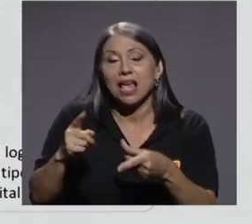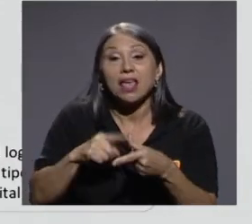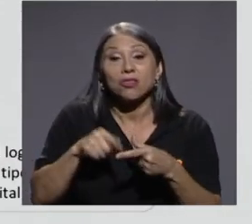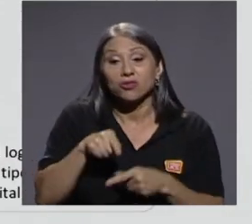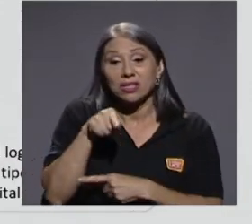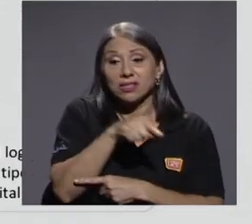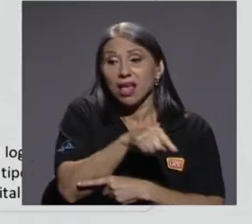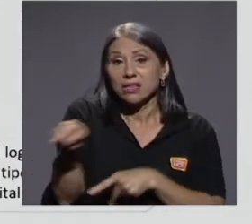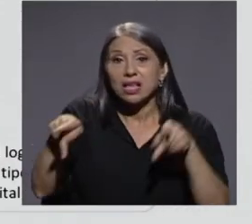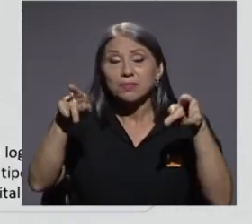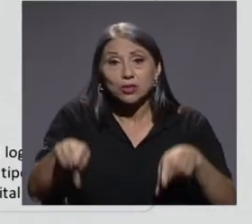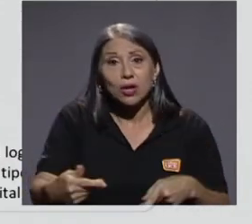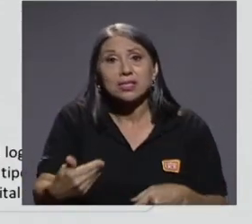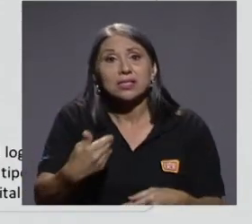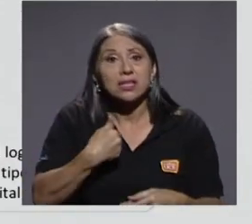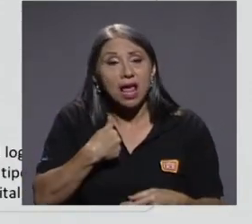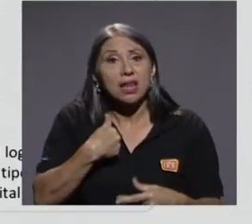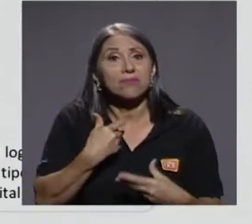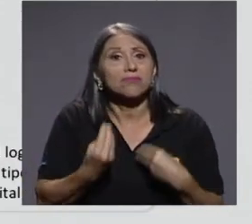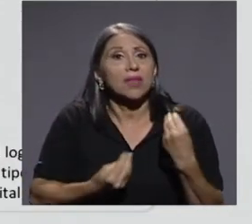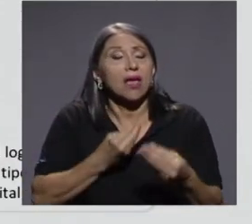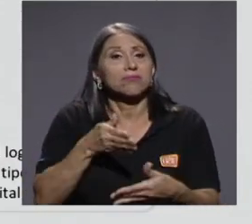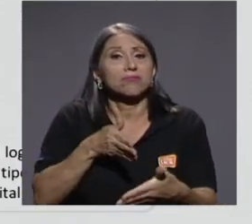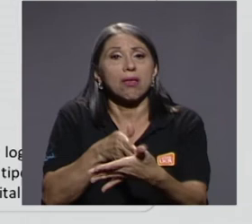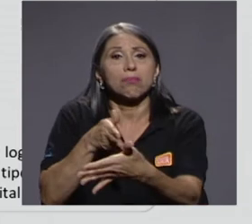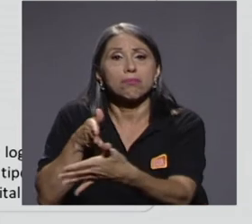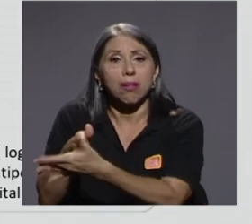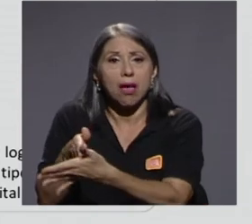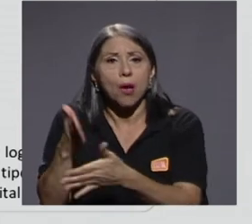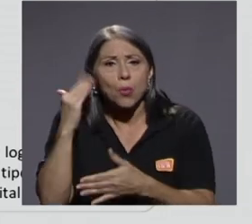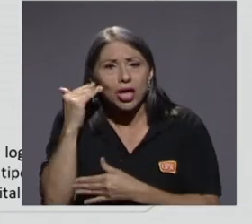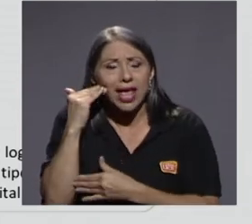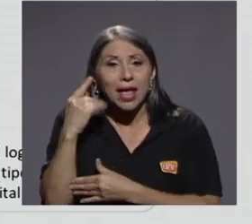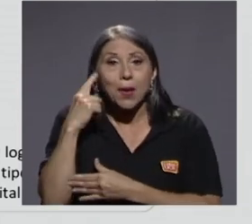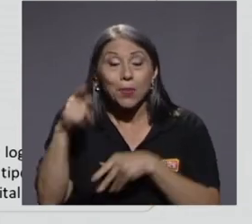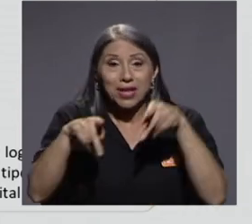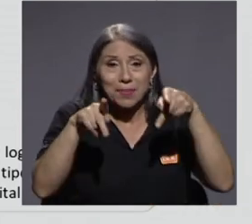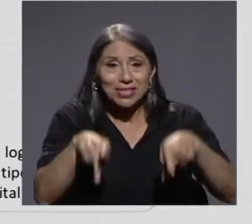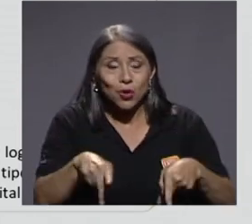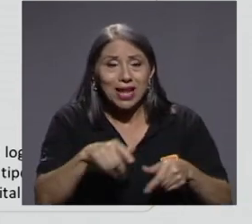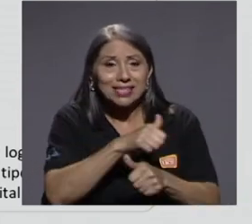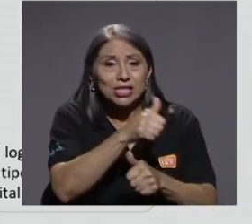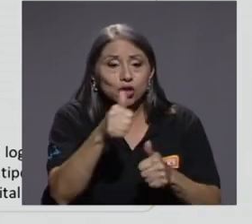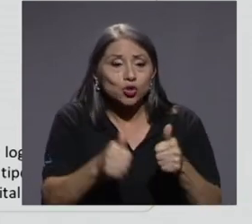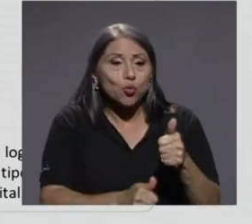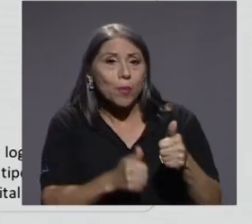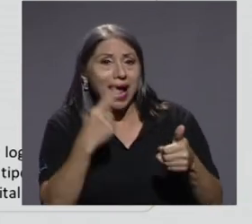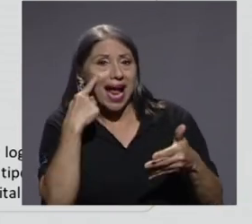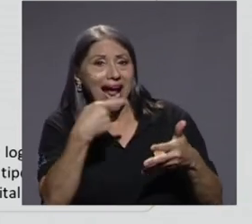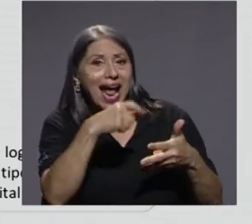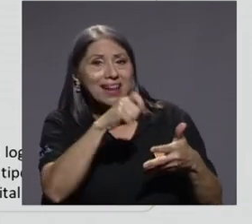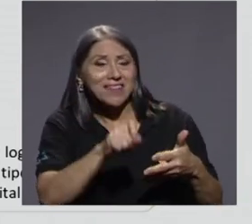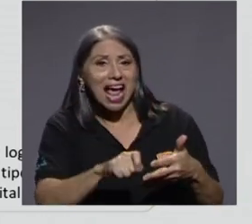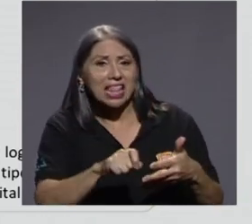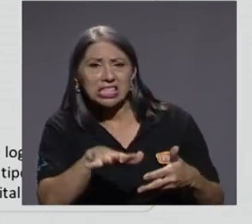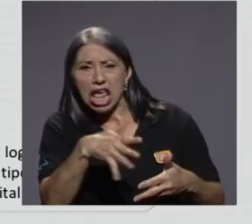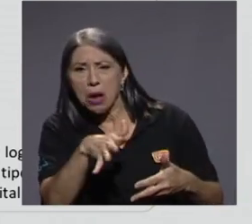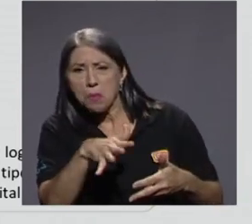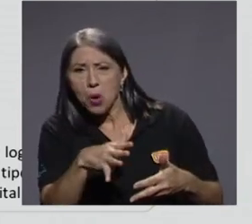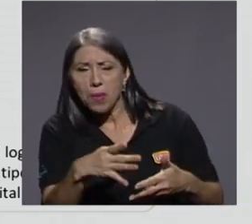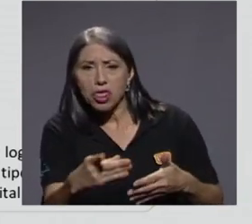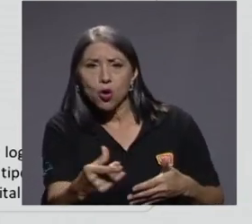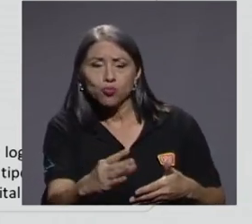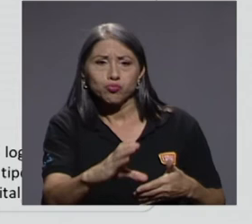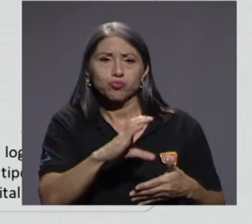para esas personas. ¿Por qué? Porque entonces las personas que están subcalificadas ganan en promedio un 30